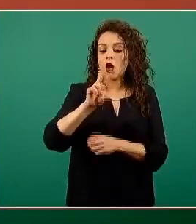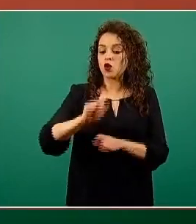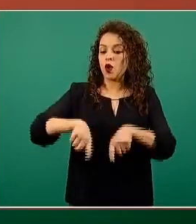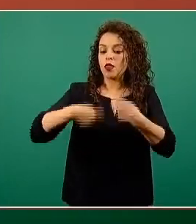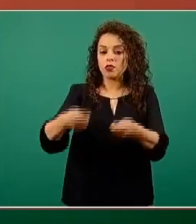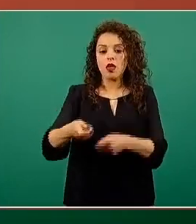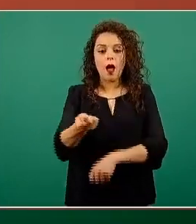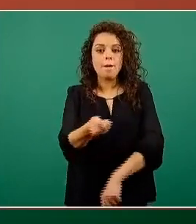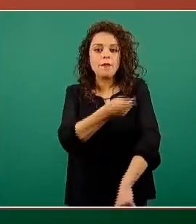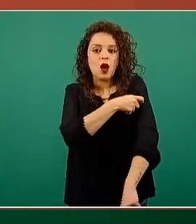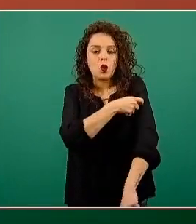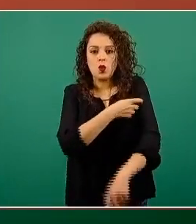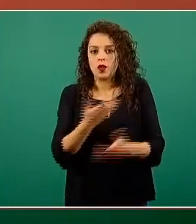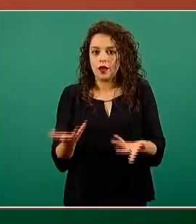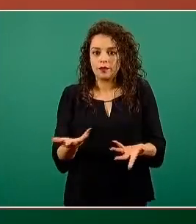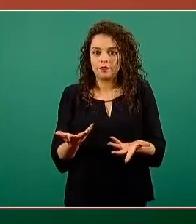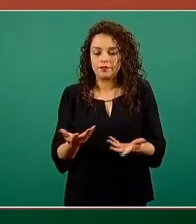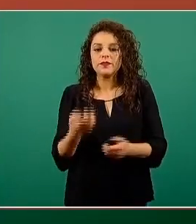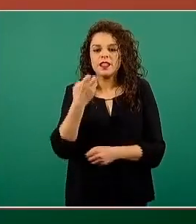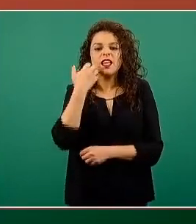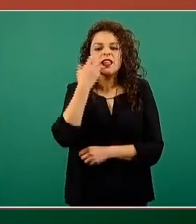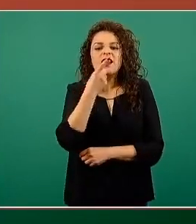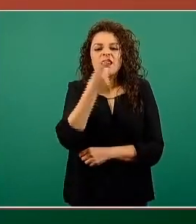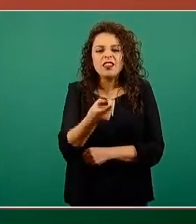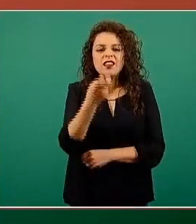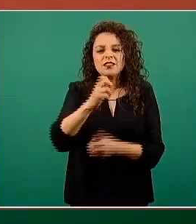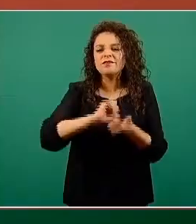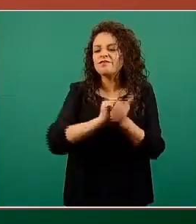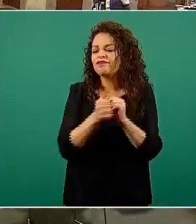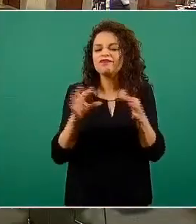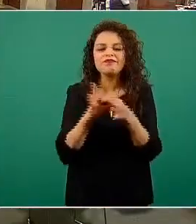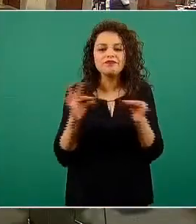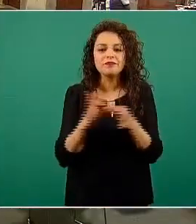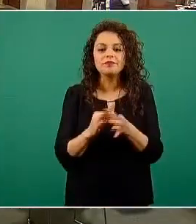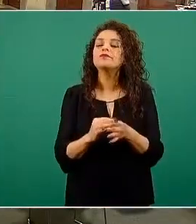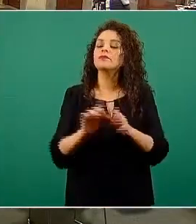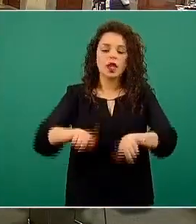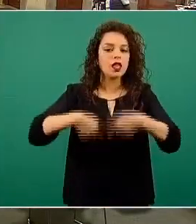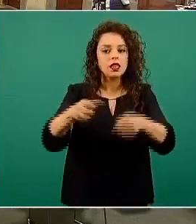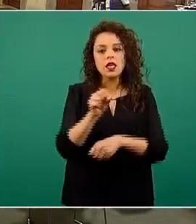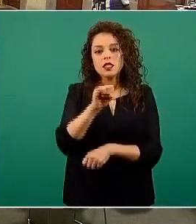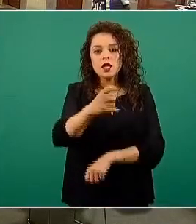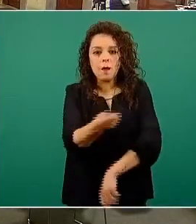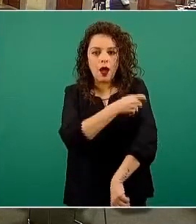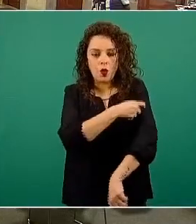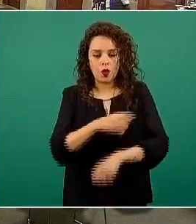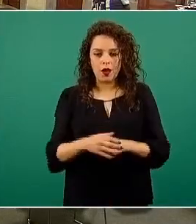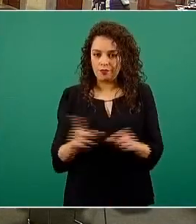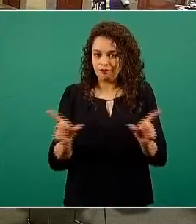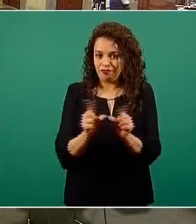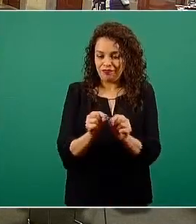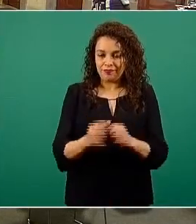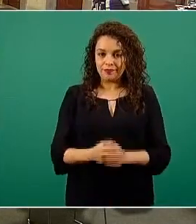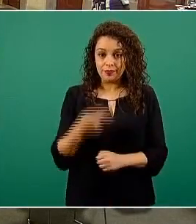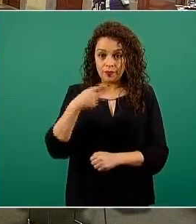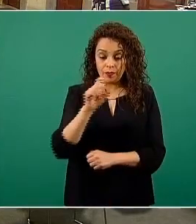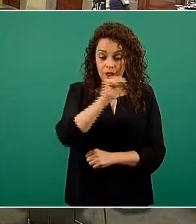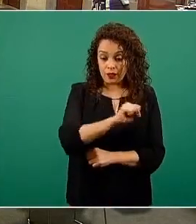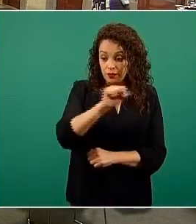a la vacuna, lo que en lenguaje llano se traduce como vacunarle. Sin embargo, la Secretaría de Salud